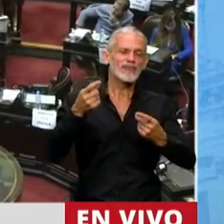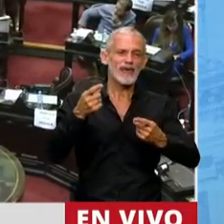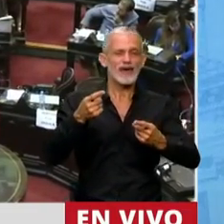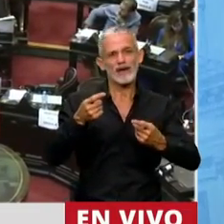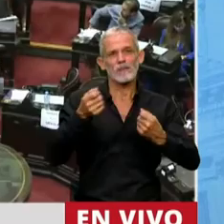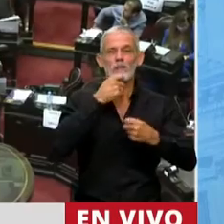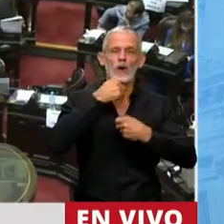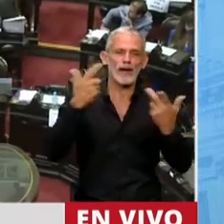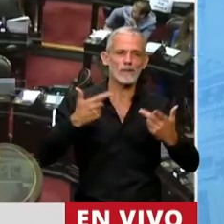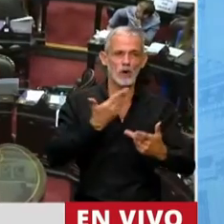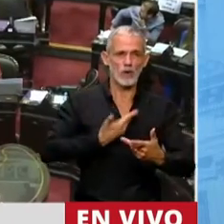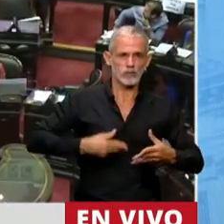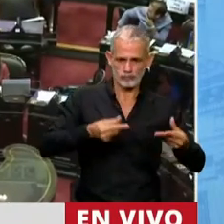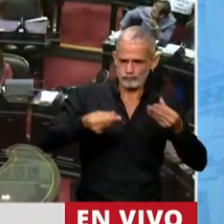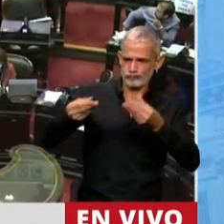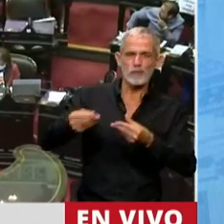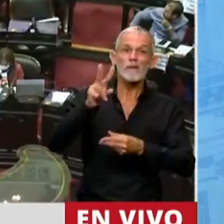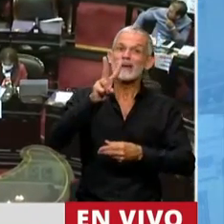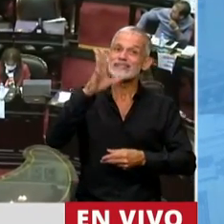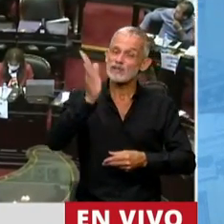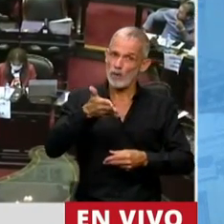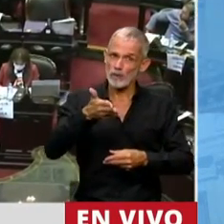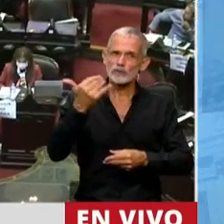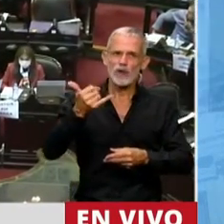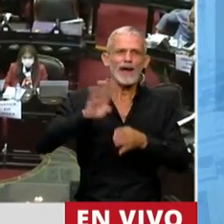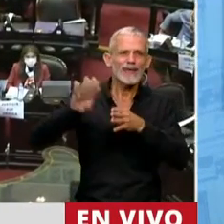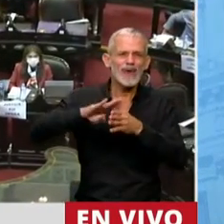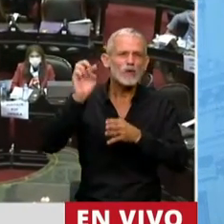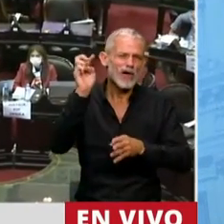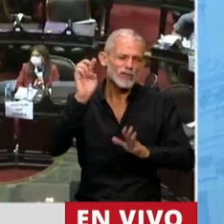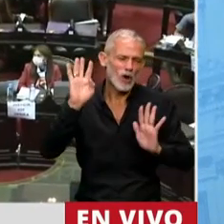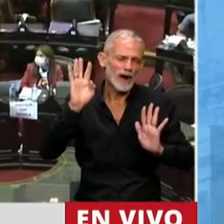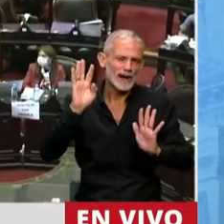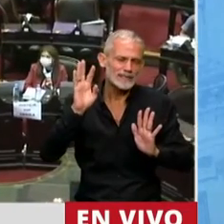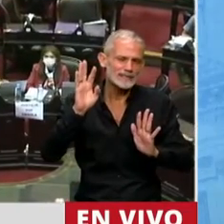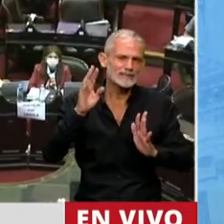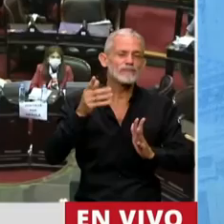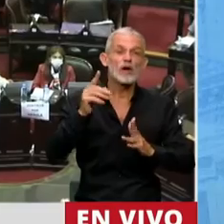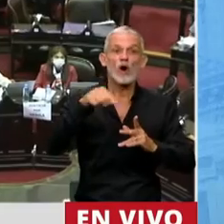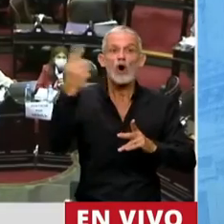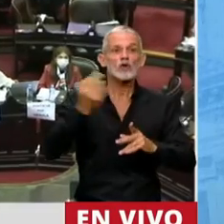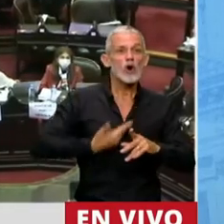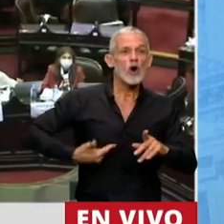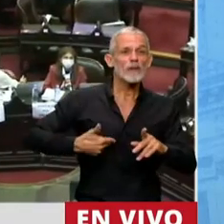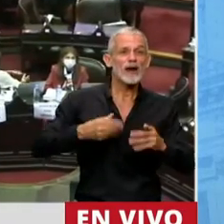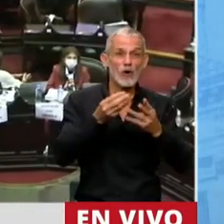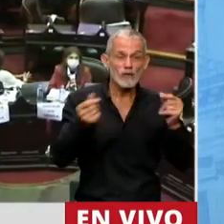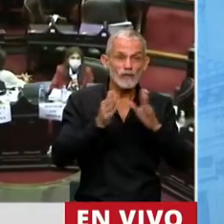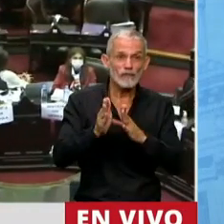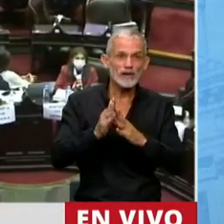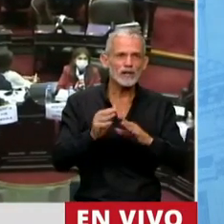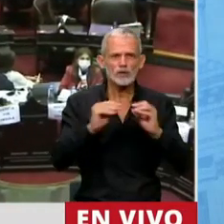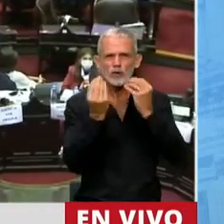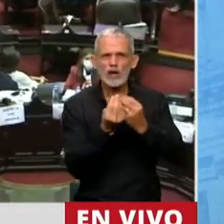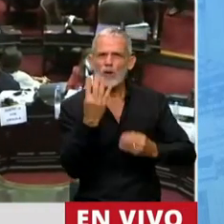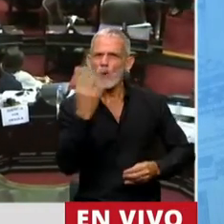entregue su mandato con un 25% de deuda en moneda extranjera que otro gobierno deje su mandato con un